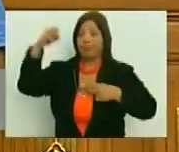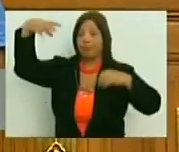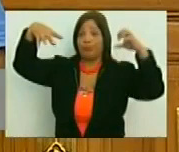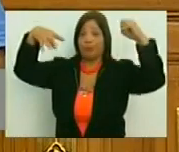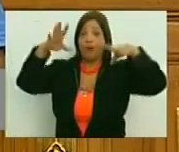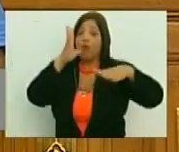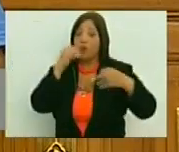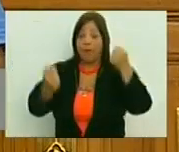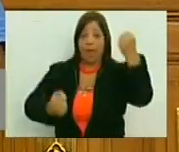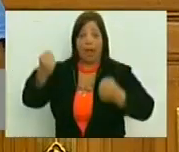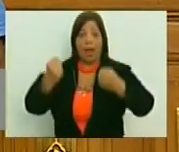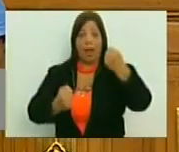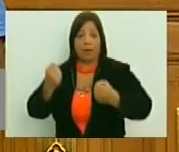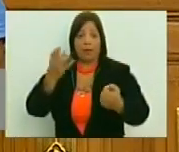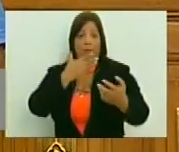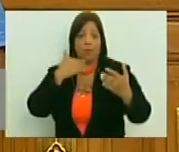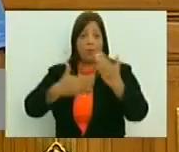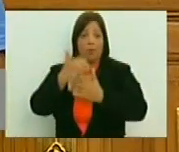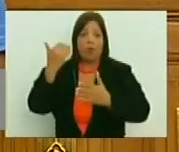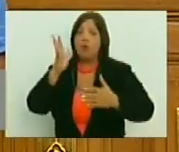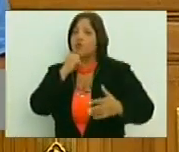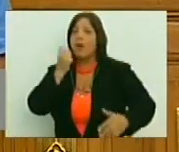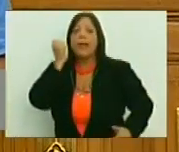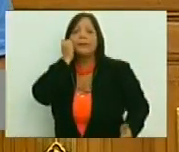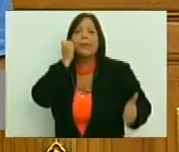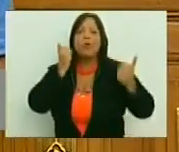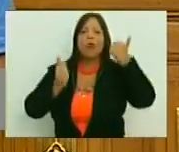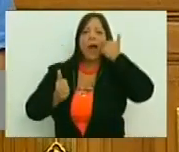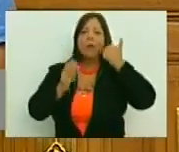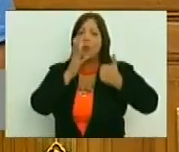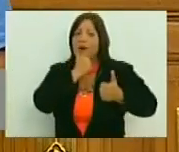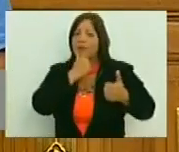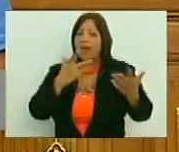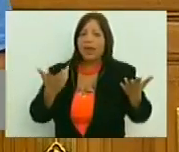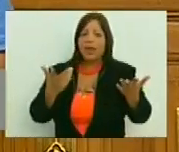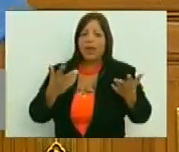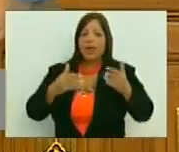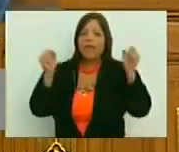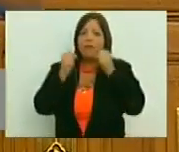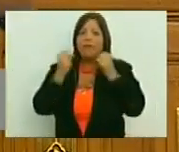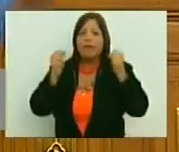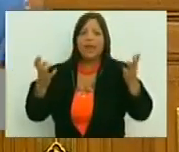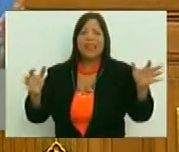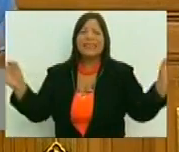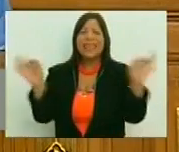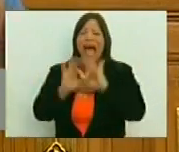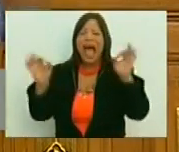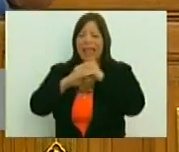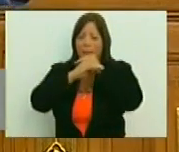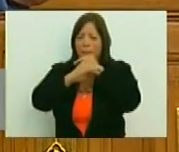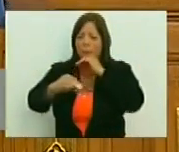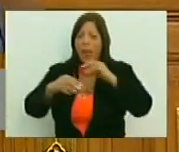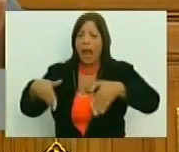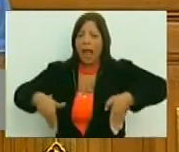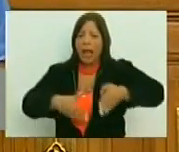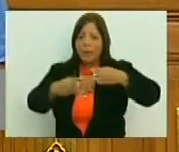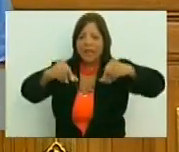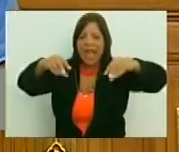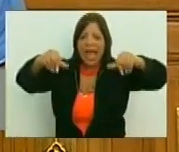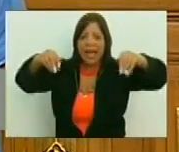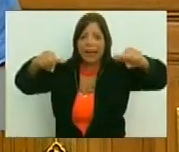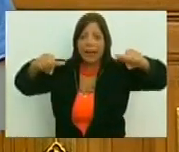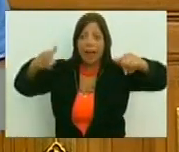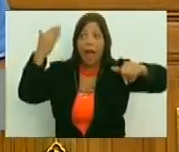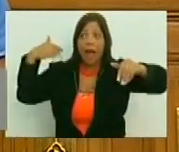automóviles, no habían teléfonos celulares, no habían neveras, no había nada de eso, los caminos eran de tierra,